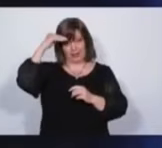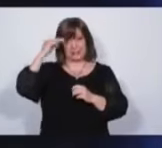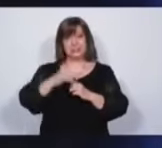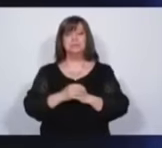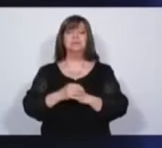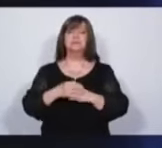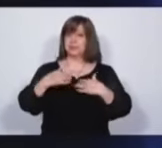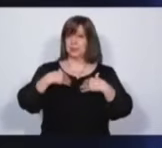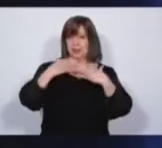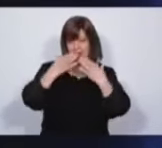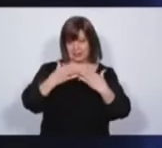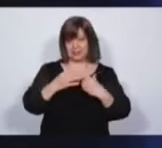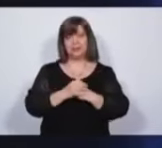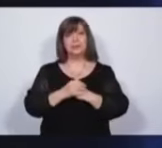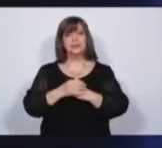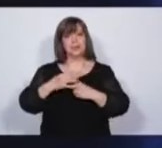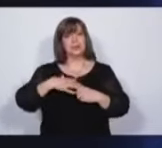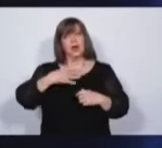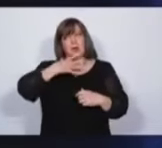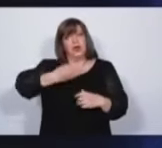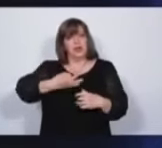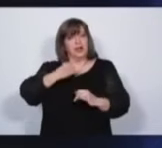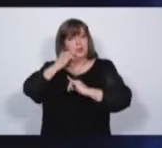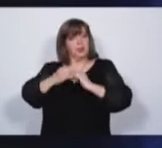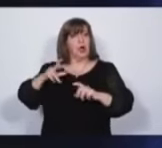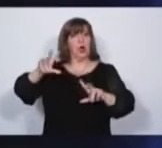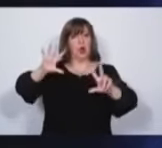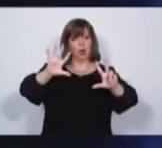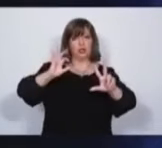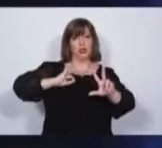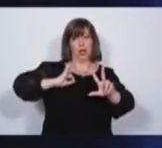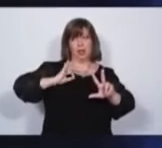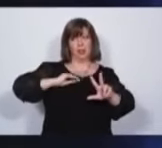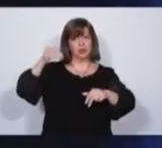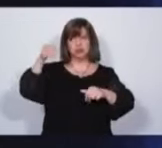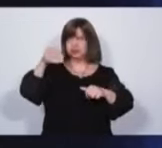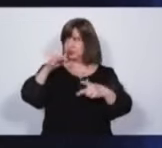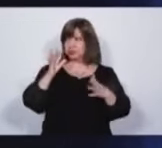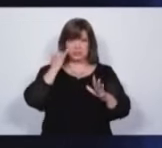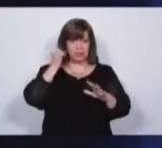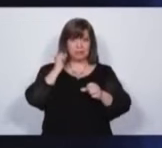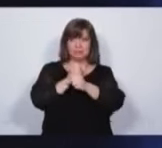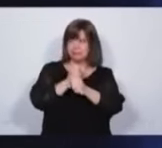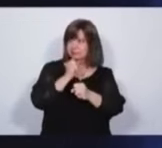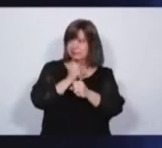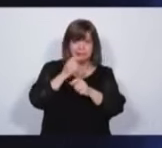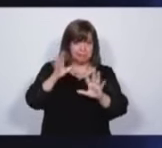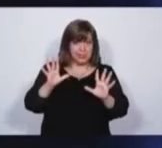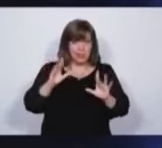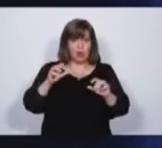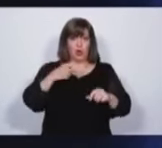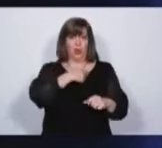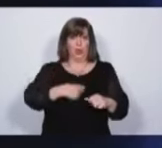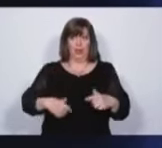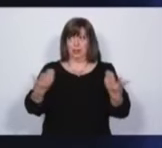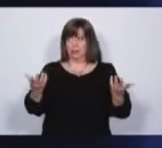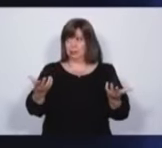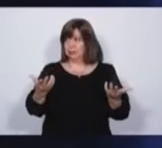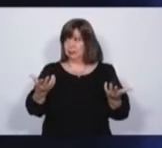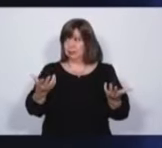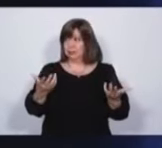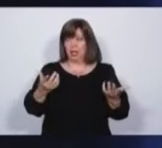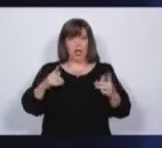Bueno, muchas gracias. La verdad es que ocho años llevan ya, ¿no? Y no hay un solo servicio